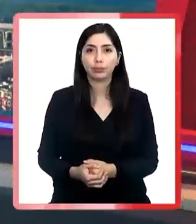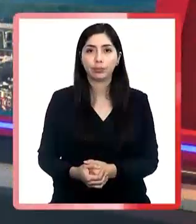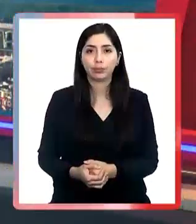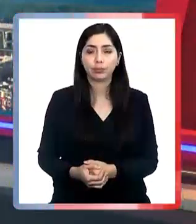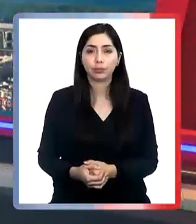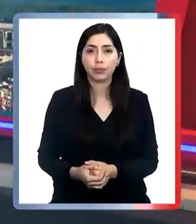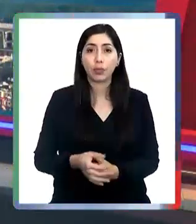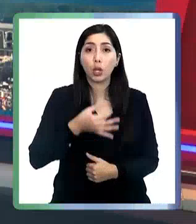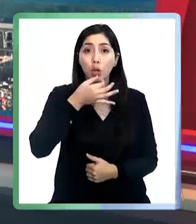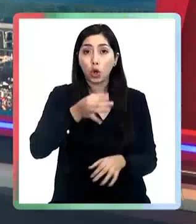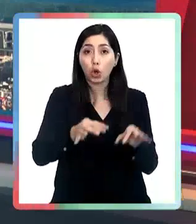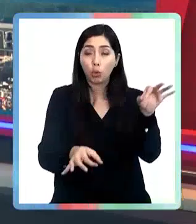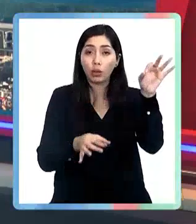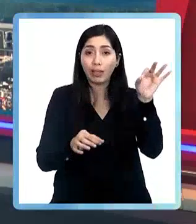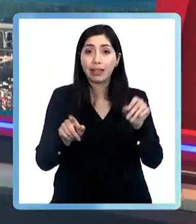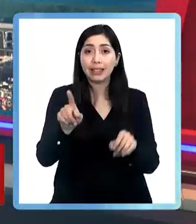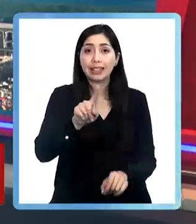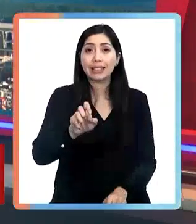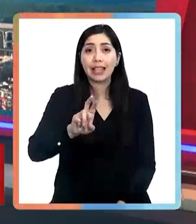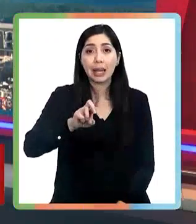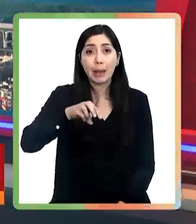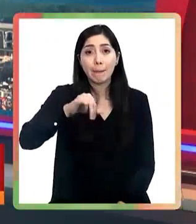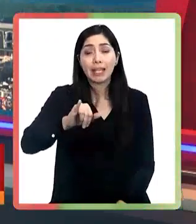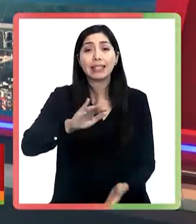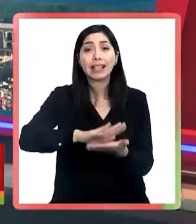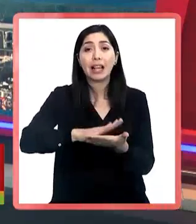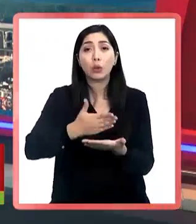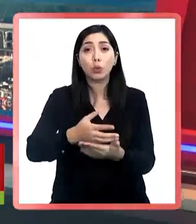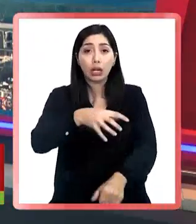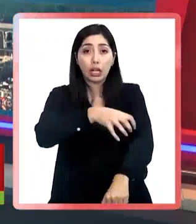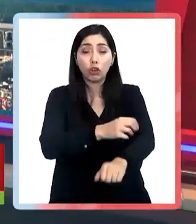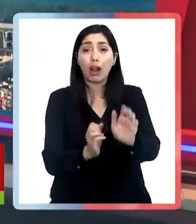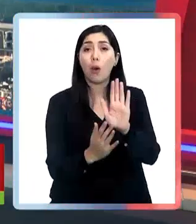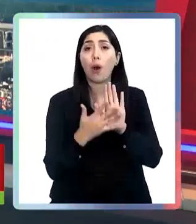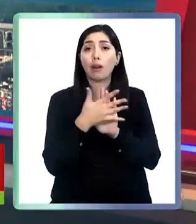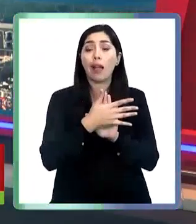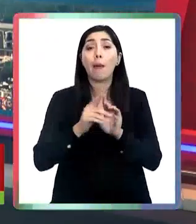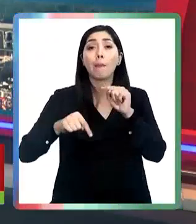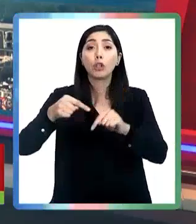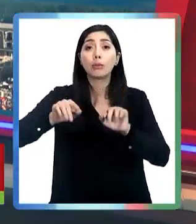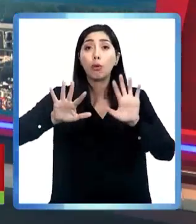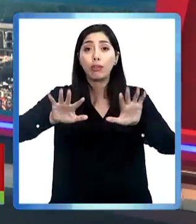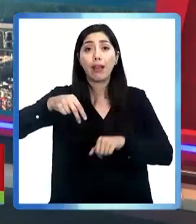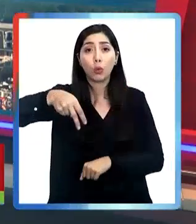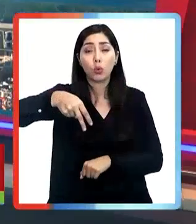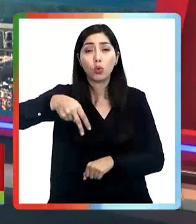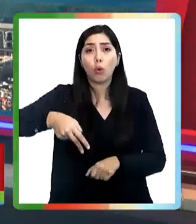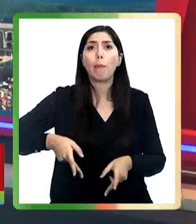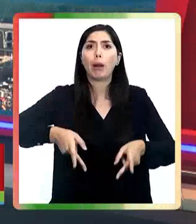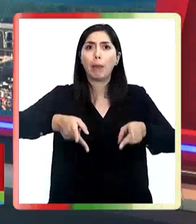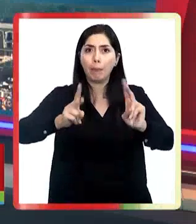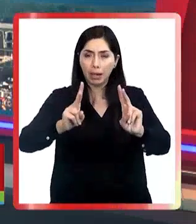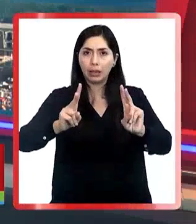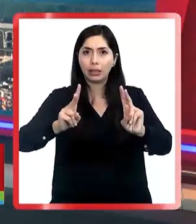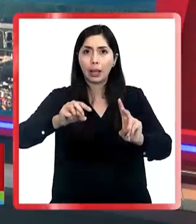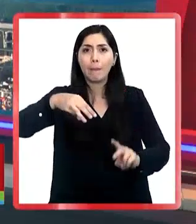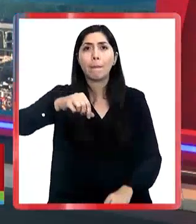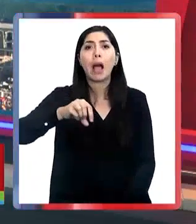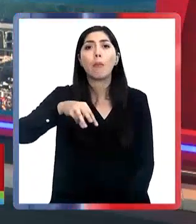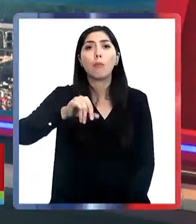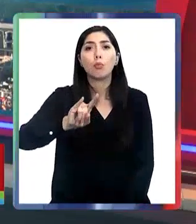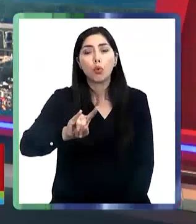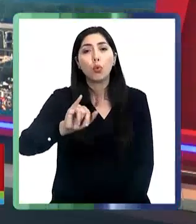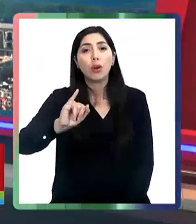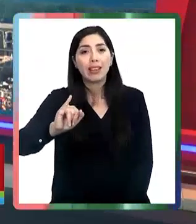Según un comunicado del Ceremi de Salud de la Araucanía, el próximo 10 de junio se habilitará el paso fronterizo Mamuil